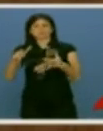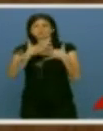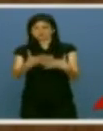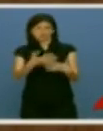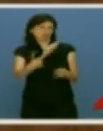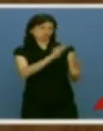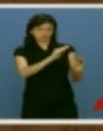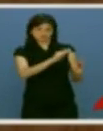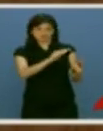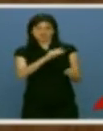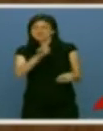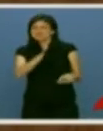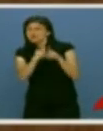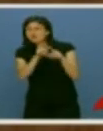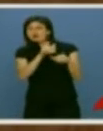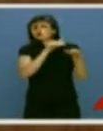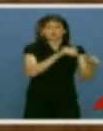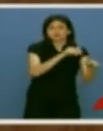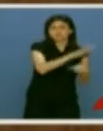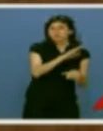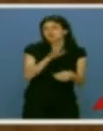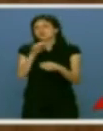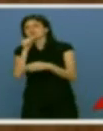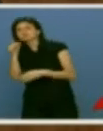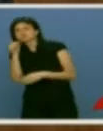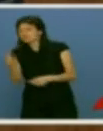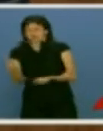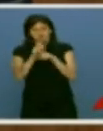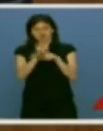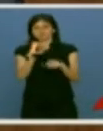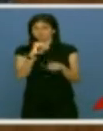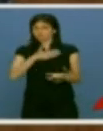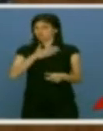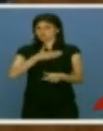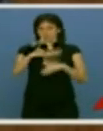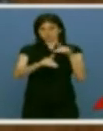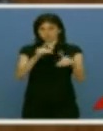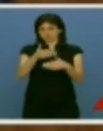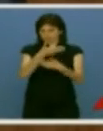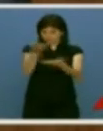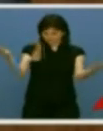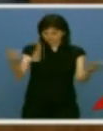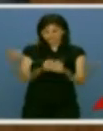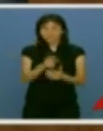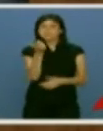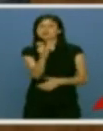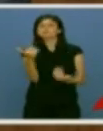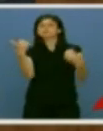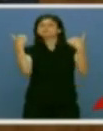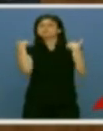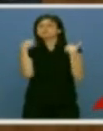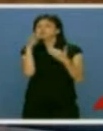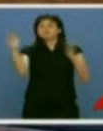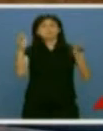para que hayan votado a quien hayan votado la utilicen, porque también es patrimonio suyo. Responsabilidad, porque este no es un momento